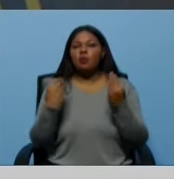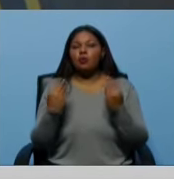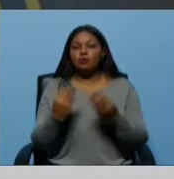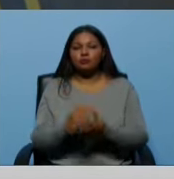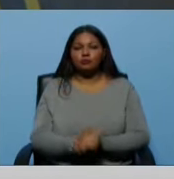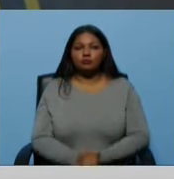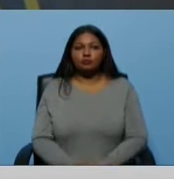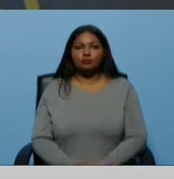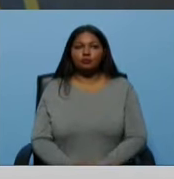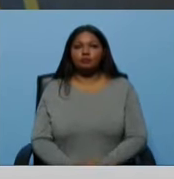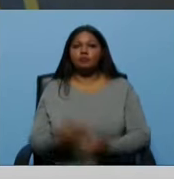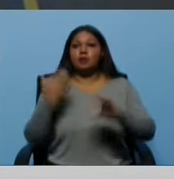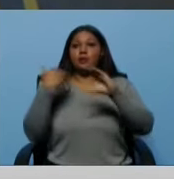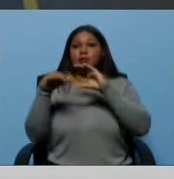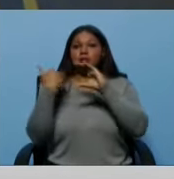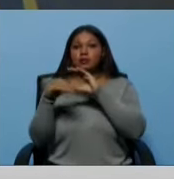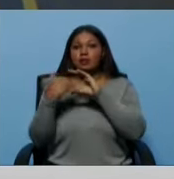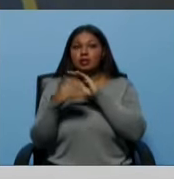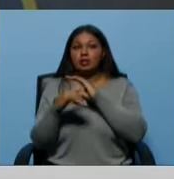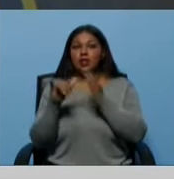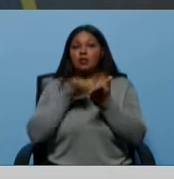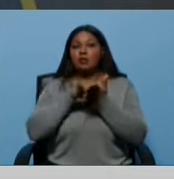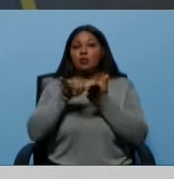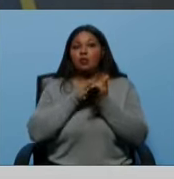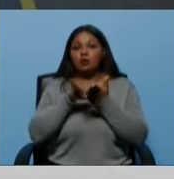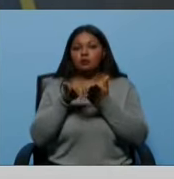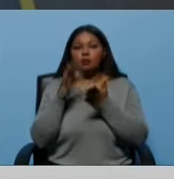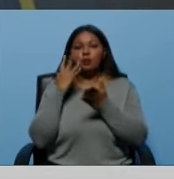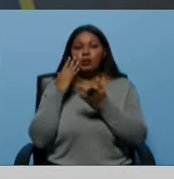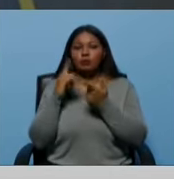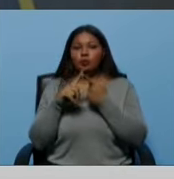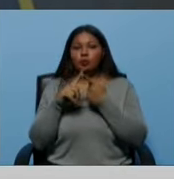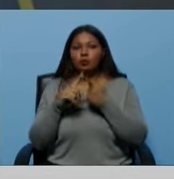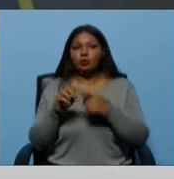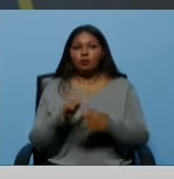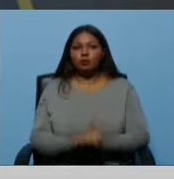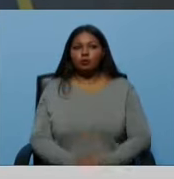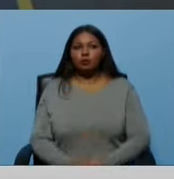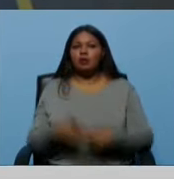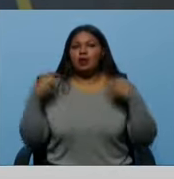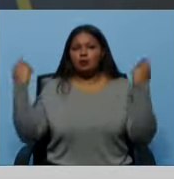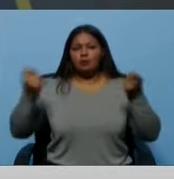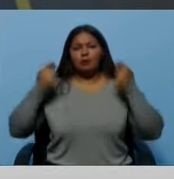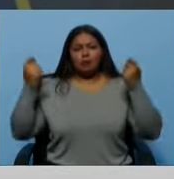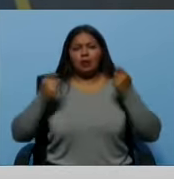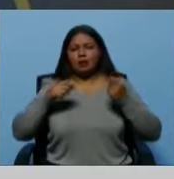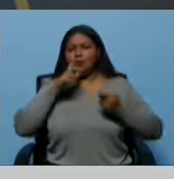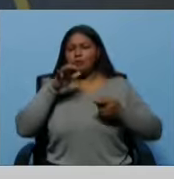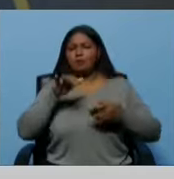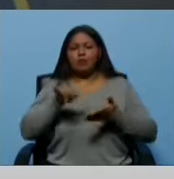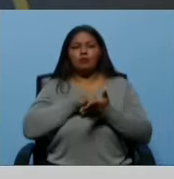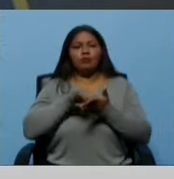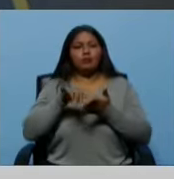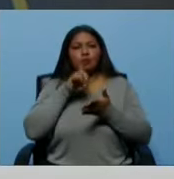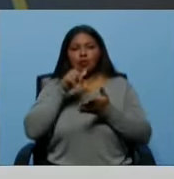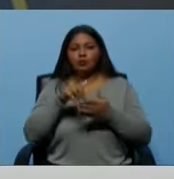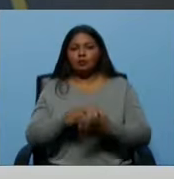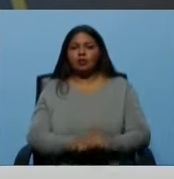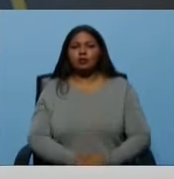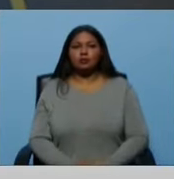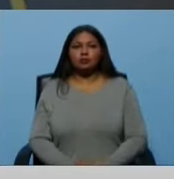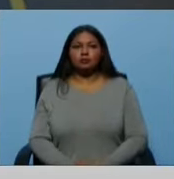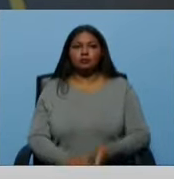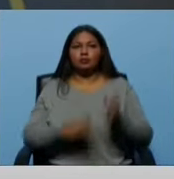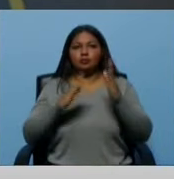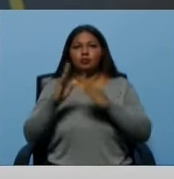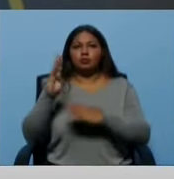enviar mensajes a través de WhatsApp. Y una súper campaña de voz de WhatsApp, súper microsegmentada, hizo